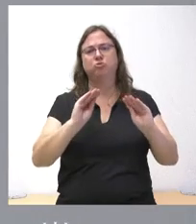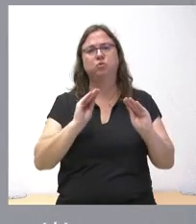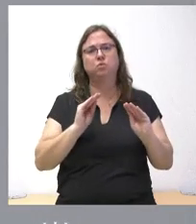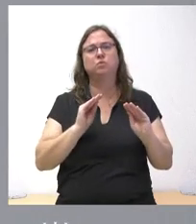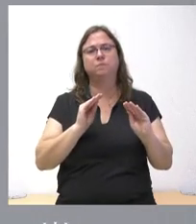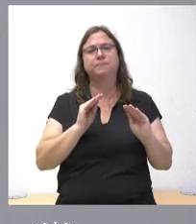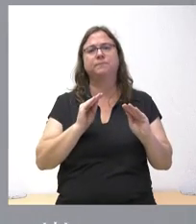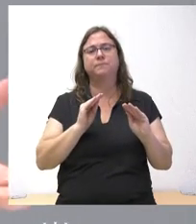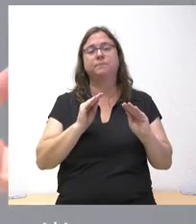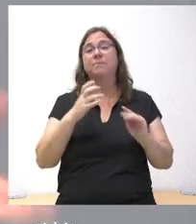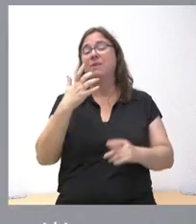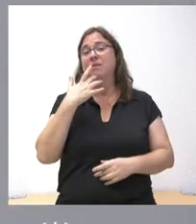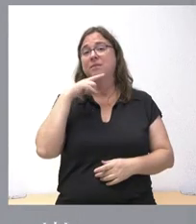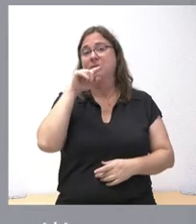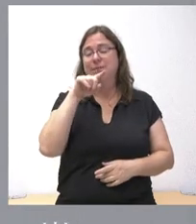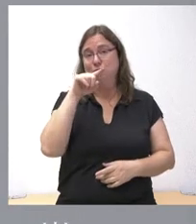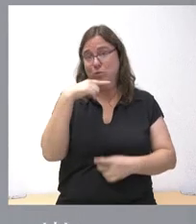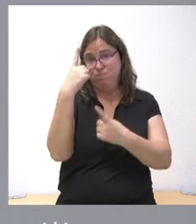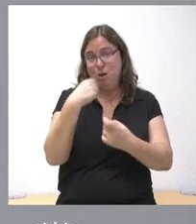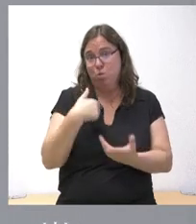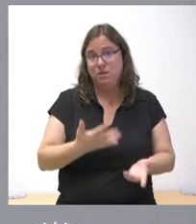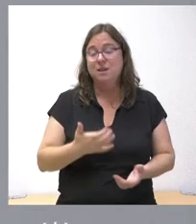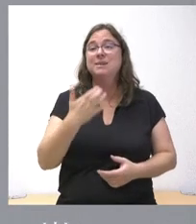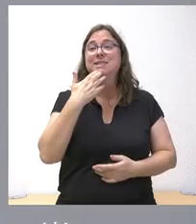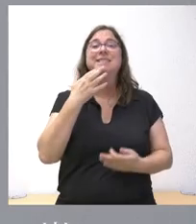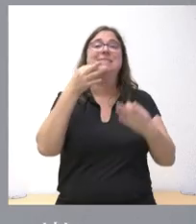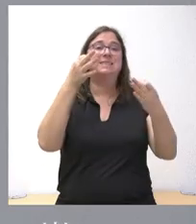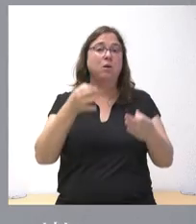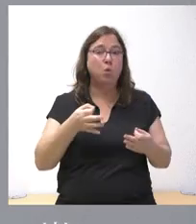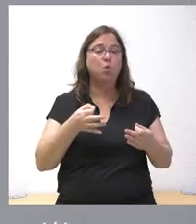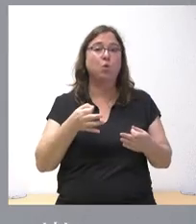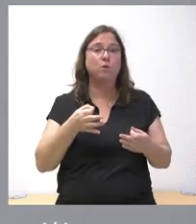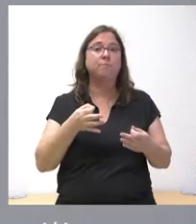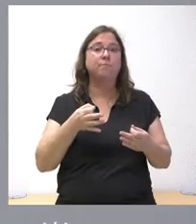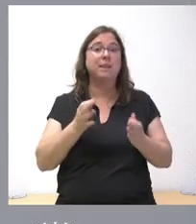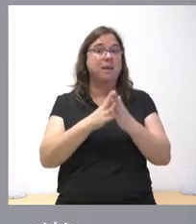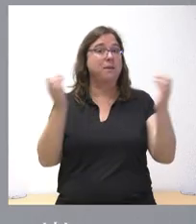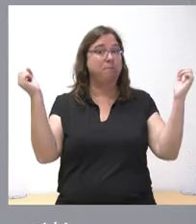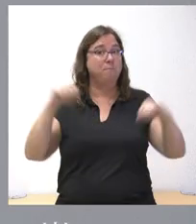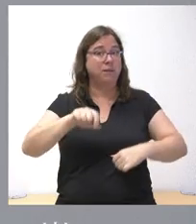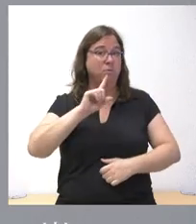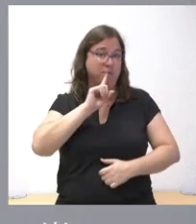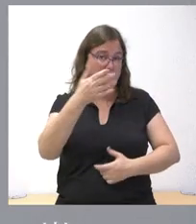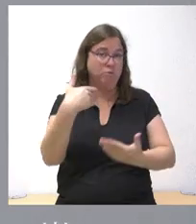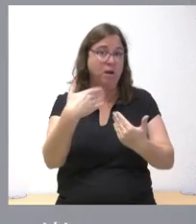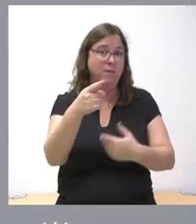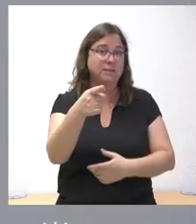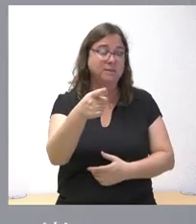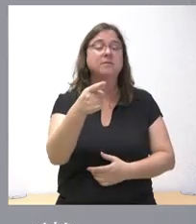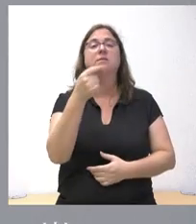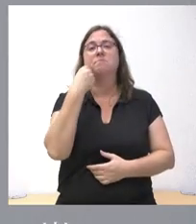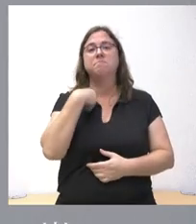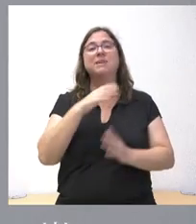usted describe también en su pregunta. Seguro que en ese pacto del que usted está hablando se habla